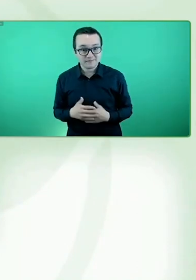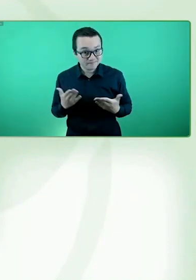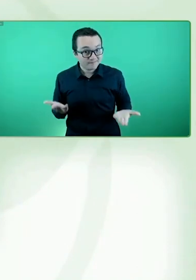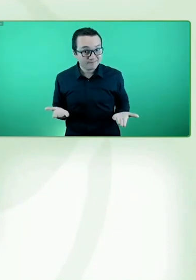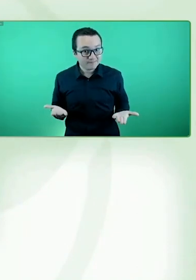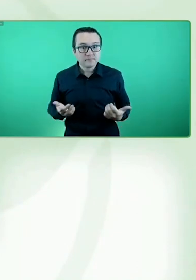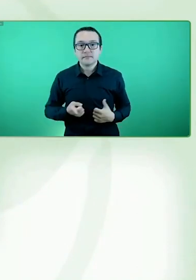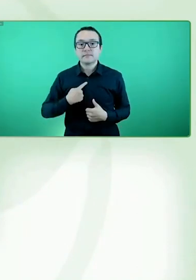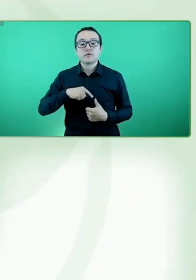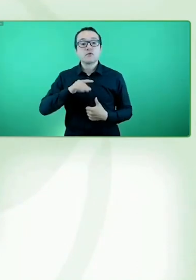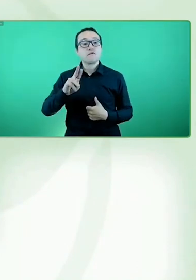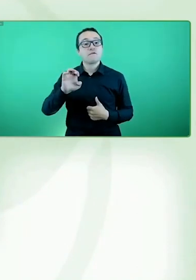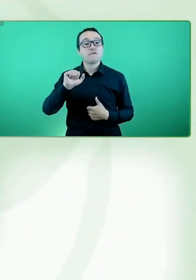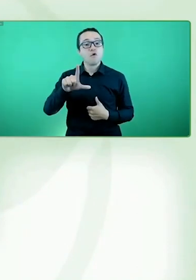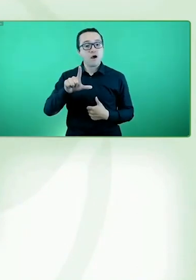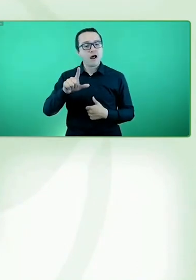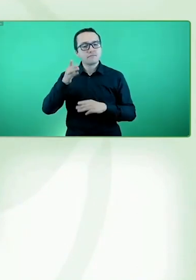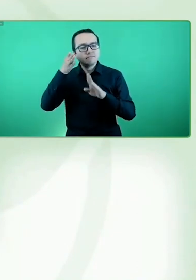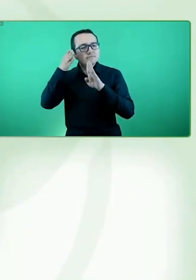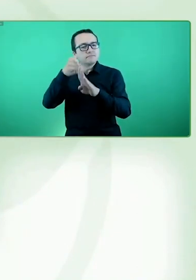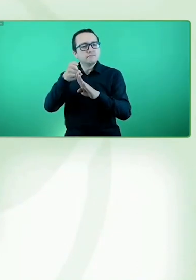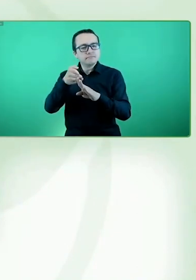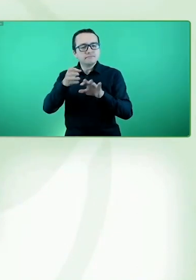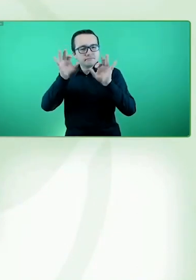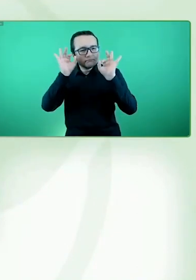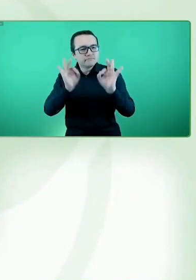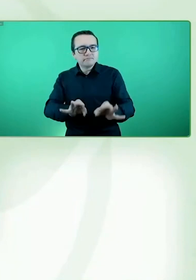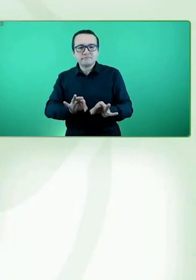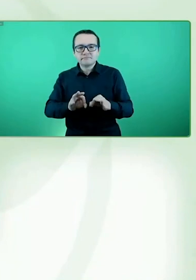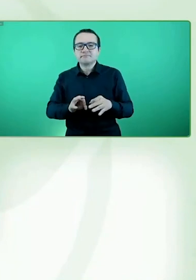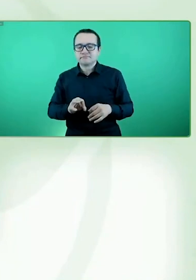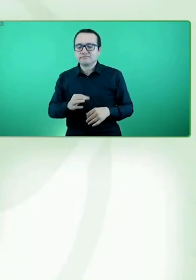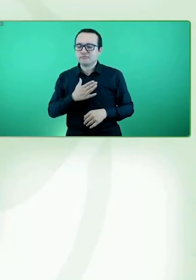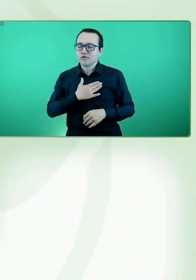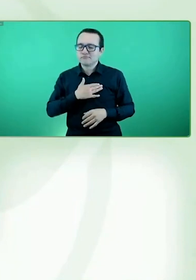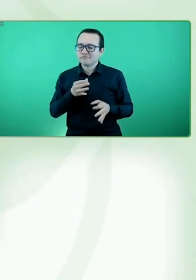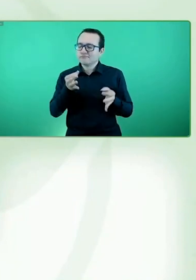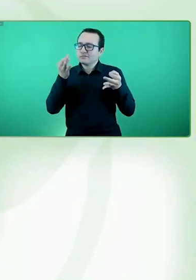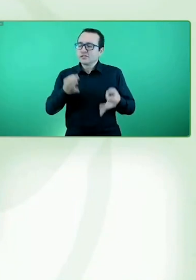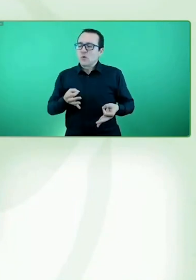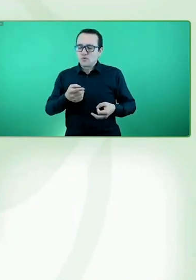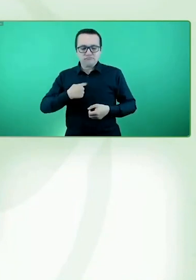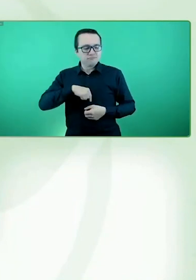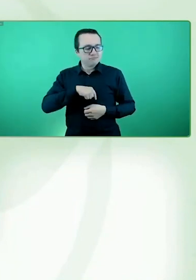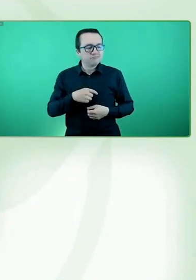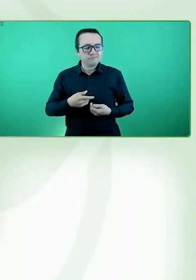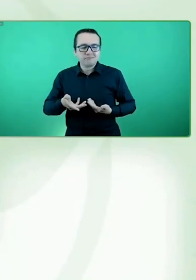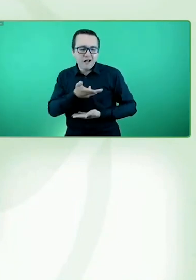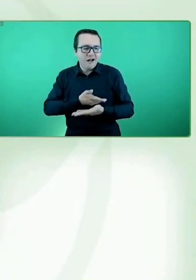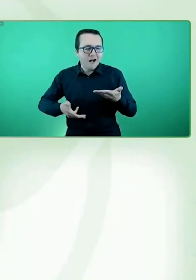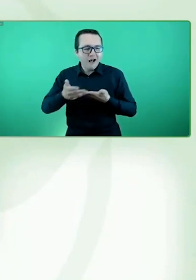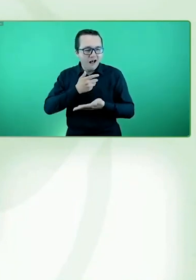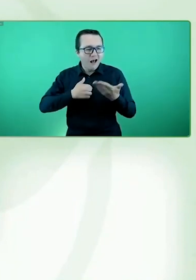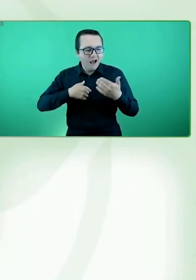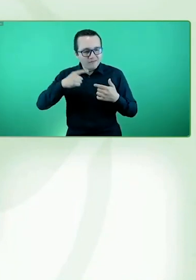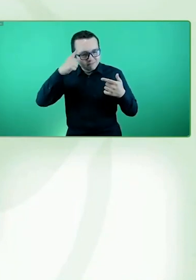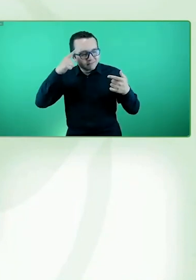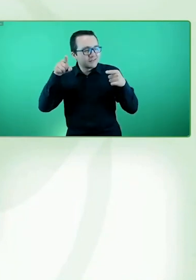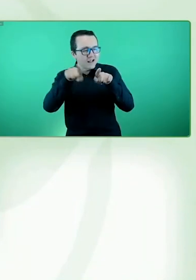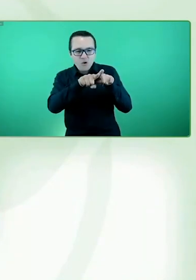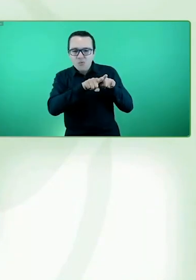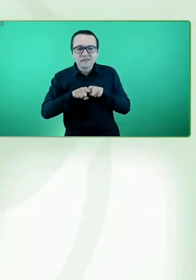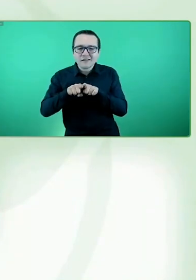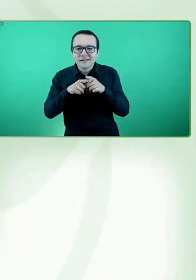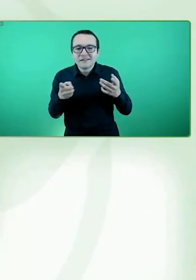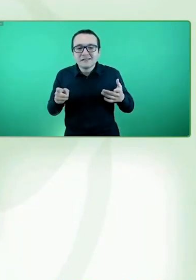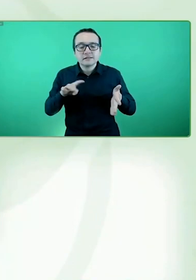determinado, que es un enfoque que estoy segura de compartimos todas y cada una de las personas que estamos presentes en esta sala, que es el enfoque de derechos.